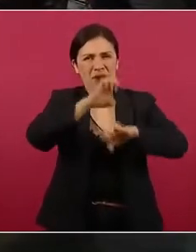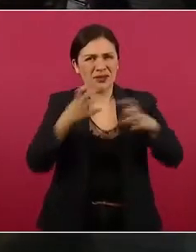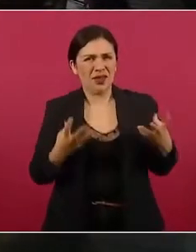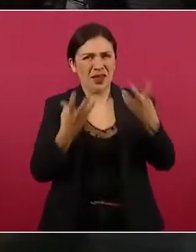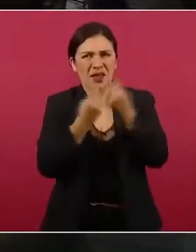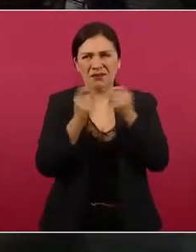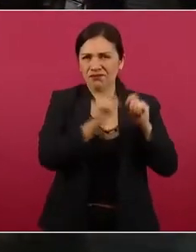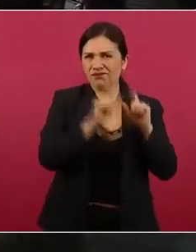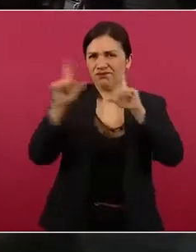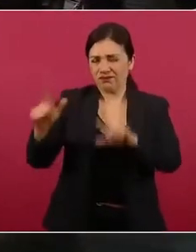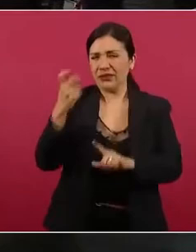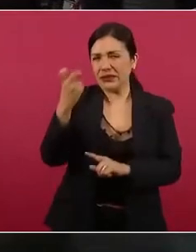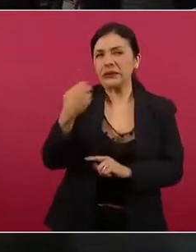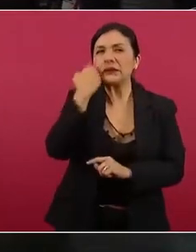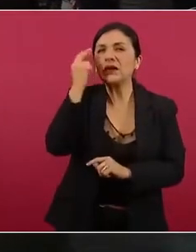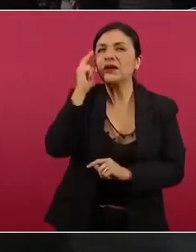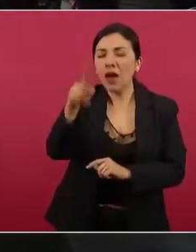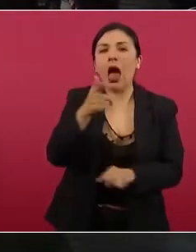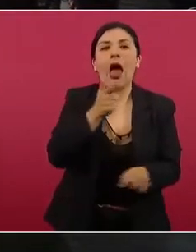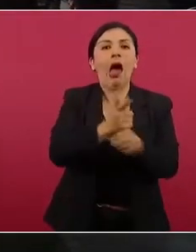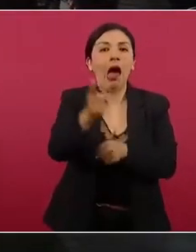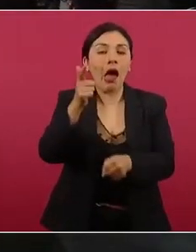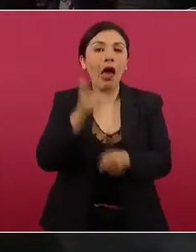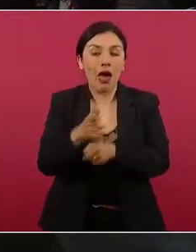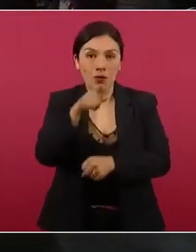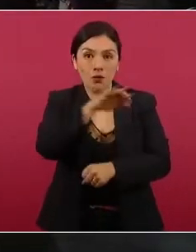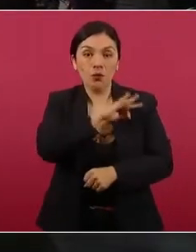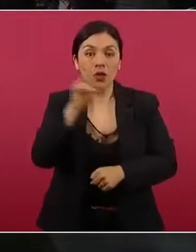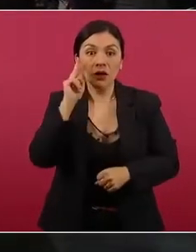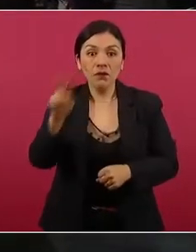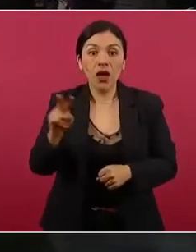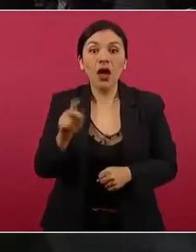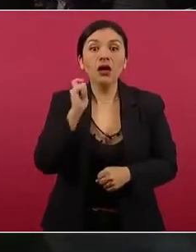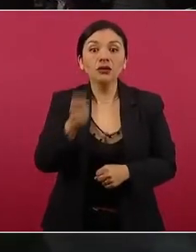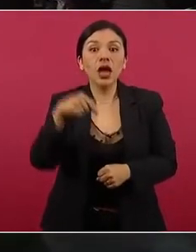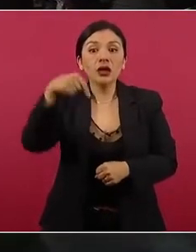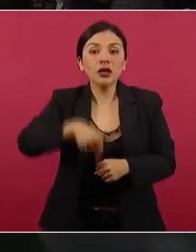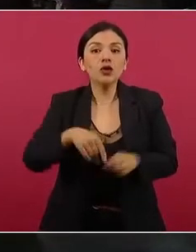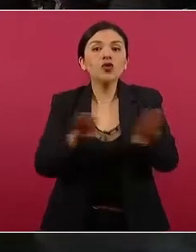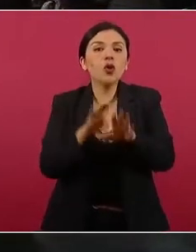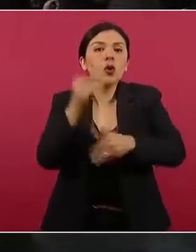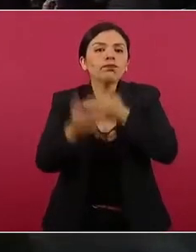Ahí se pueden dar cuenta de cómo vamos